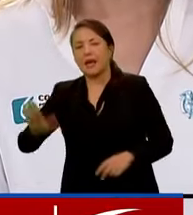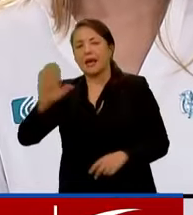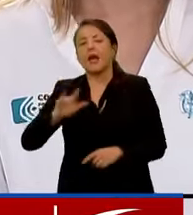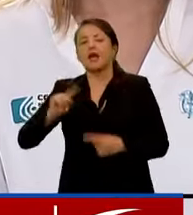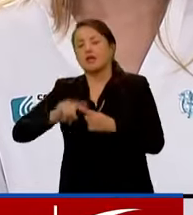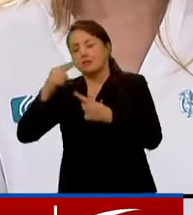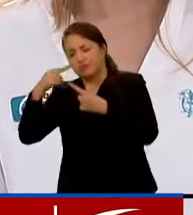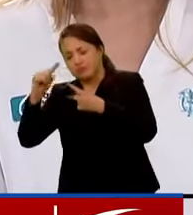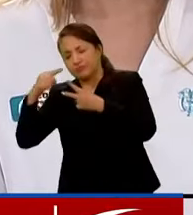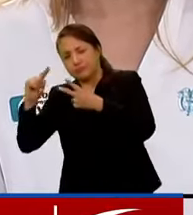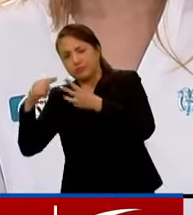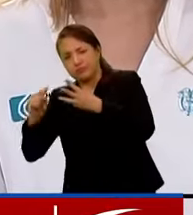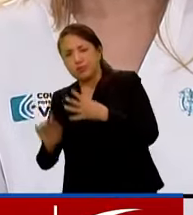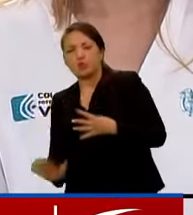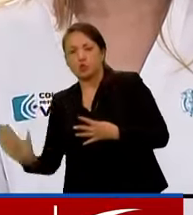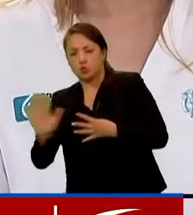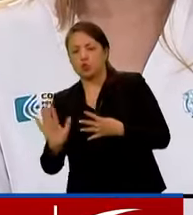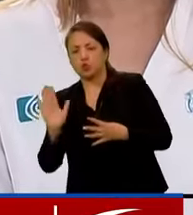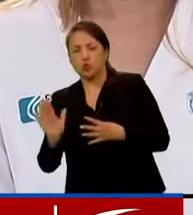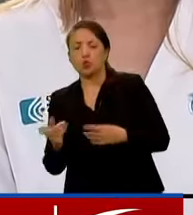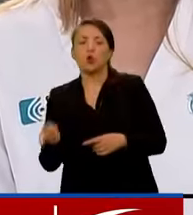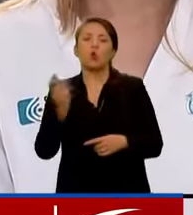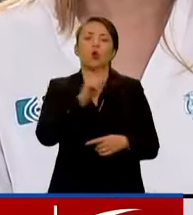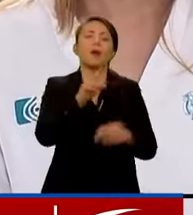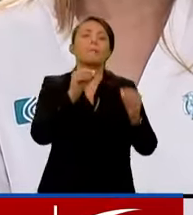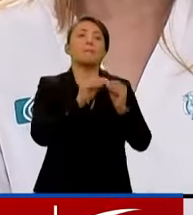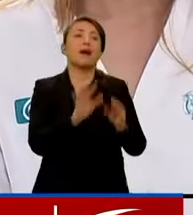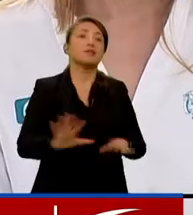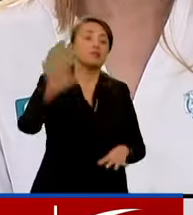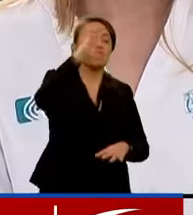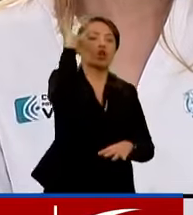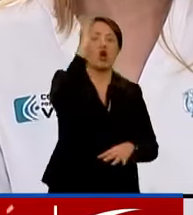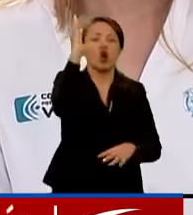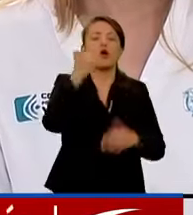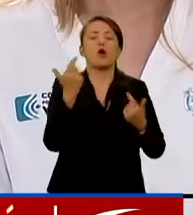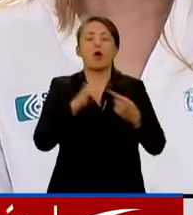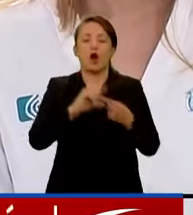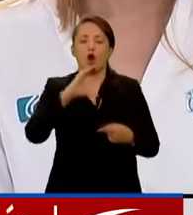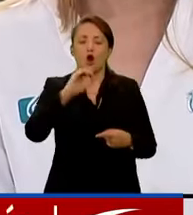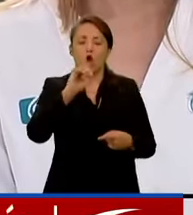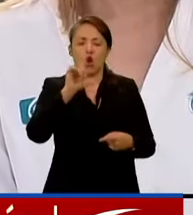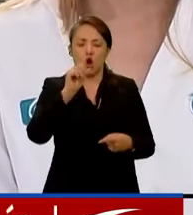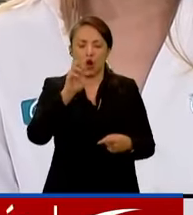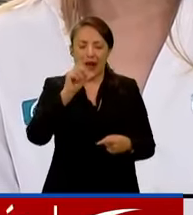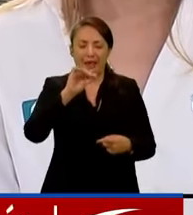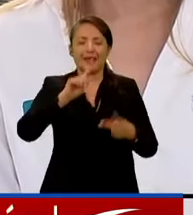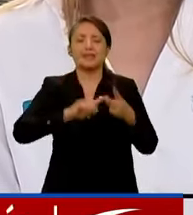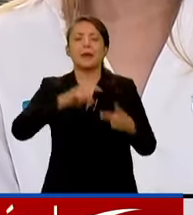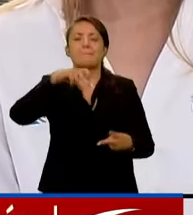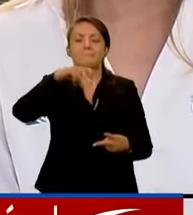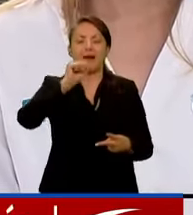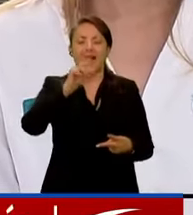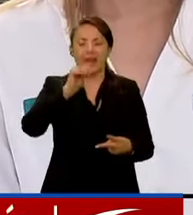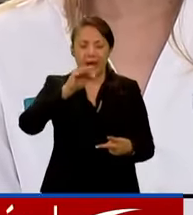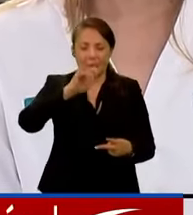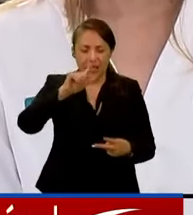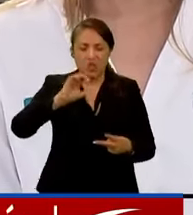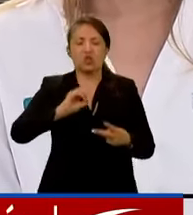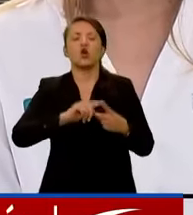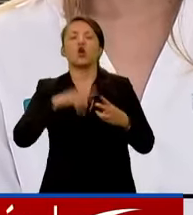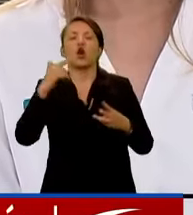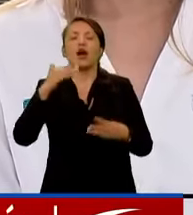Tinigua, Macarena y Tuparro, y en el resto del país, Coloradas, Paramillo, Salamanca, Tairona,